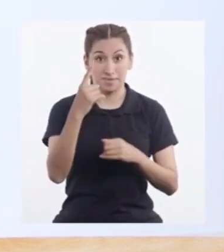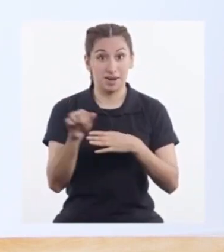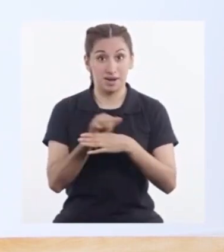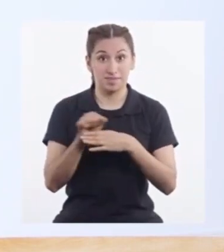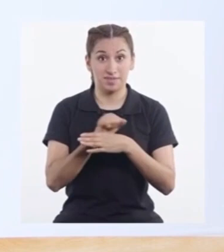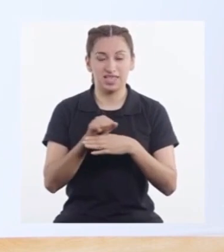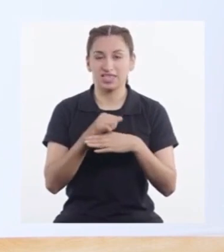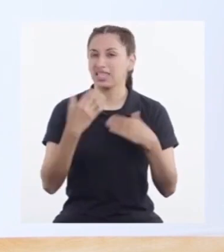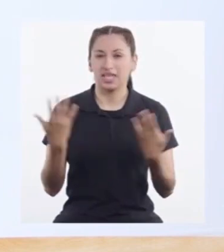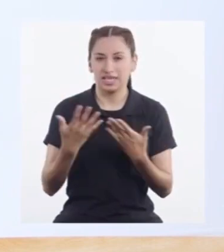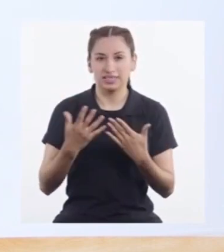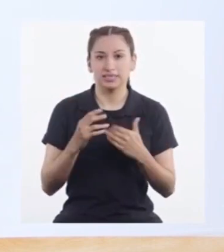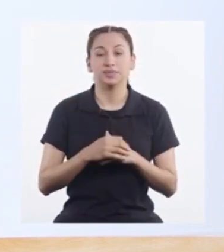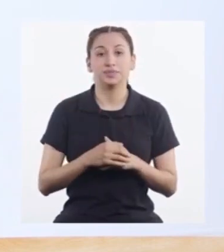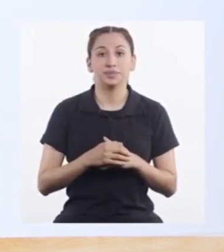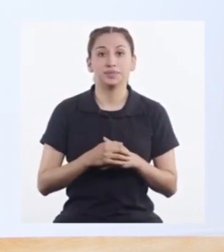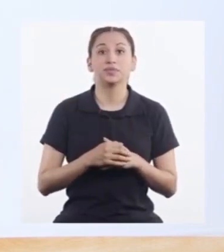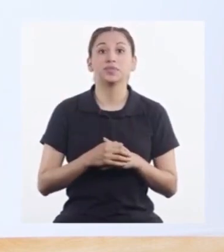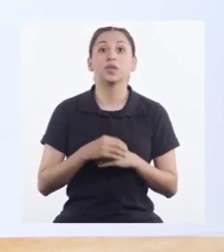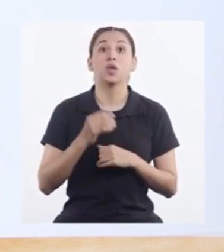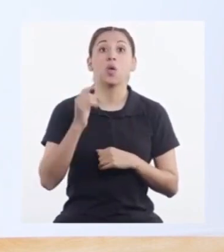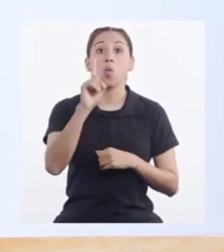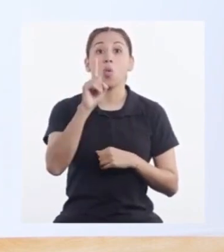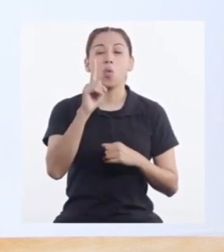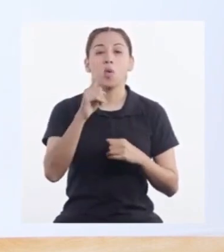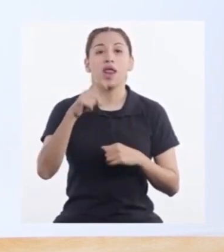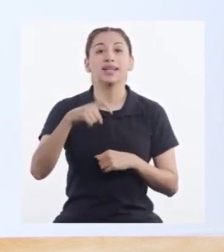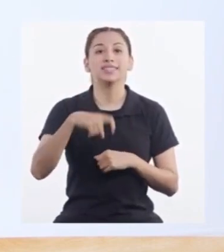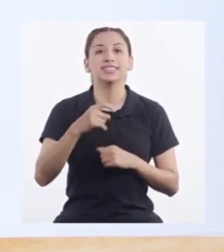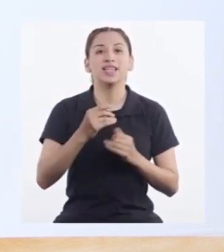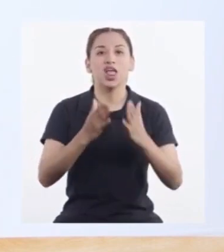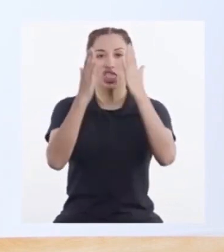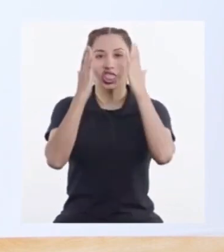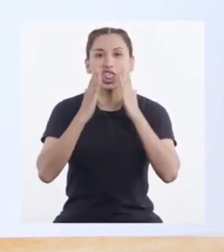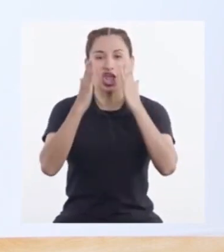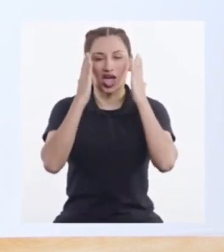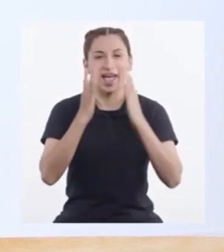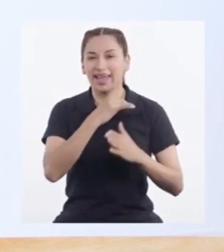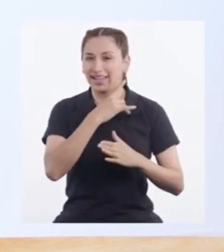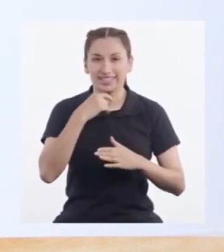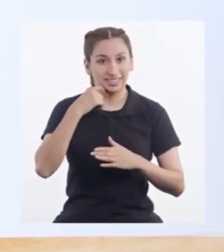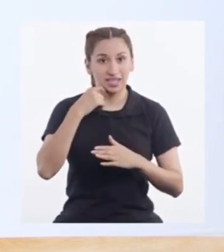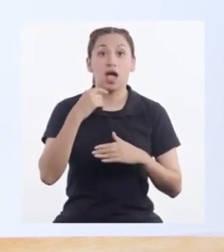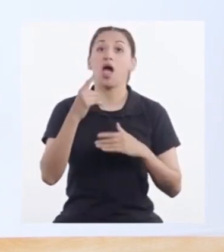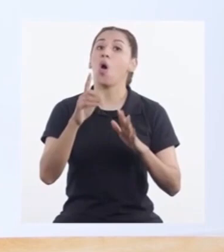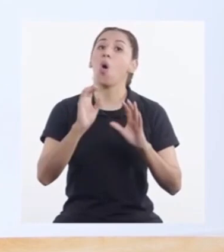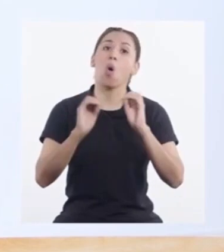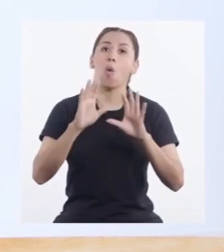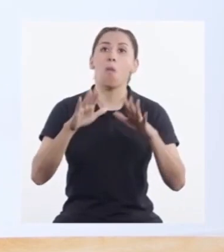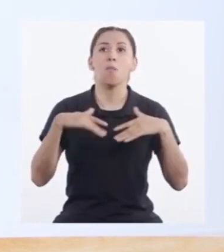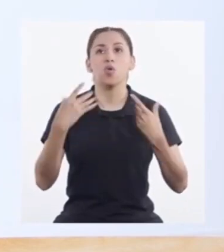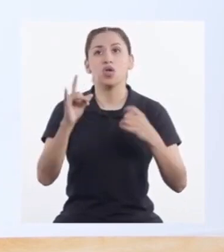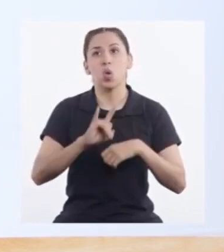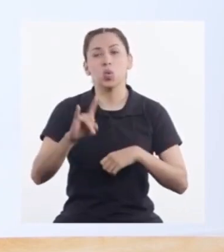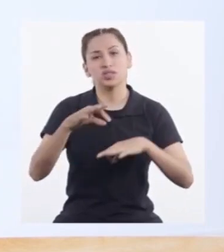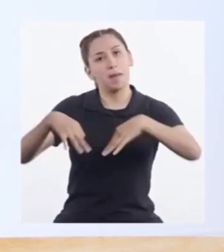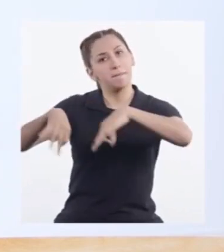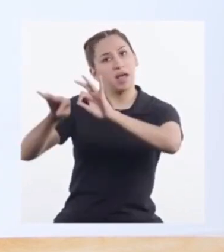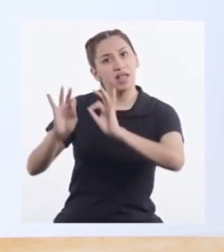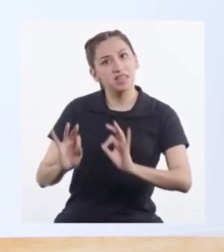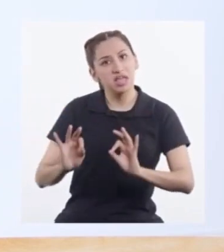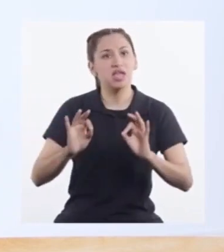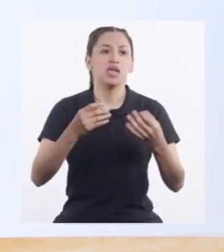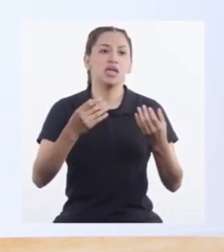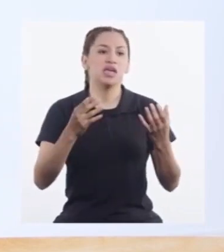nuestro primer ejercicio Vamos a necesitar Una Toalla Muy bien Puedes utilizar Un mantén